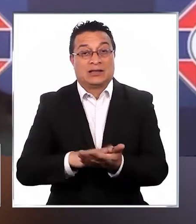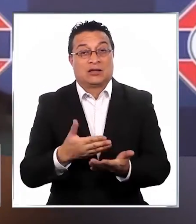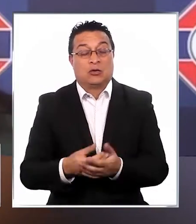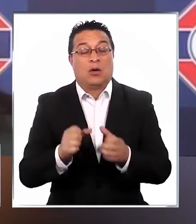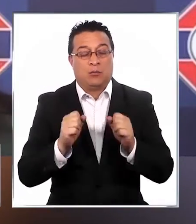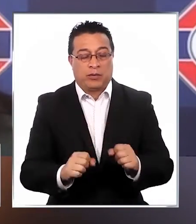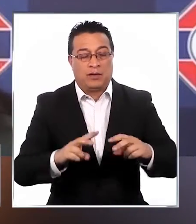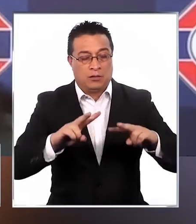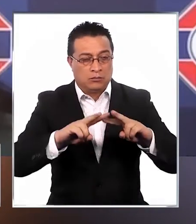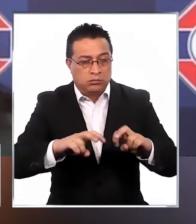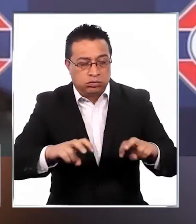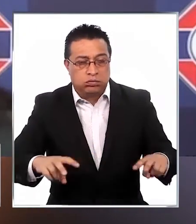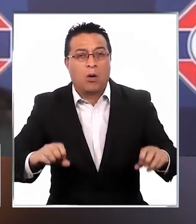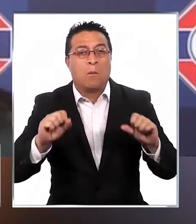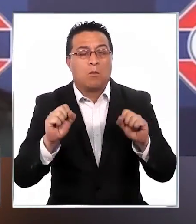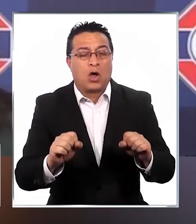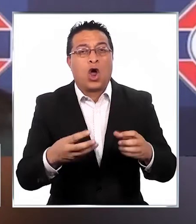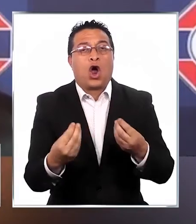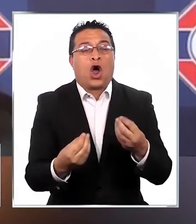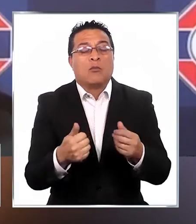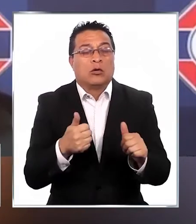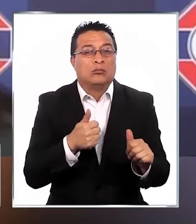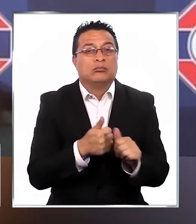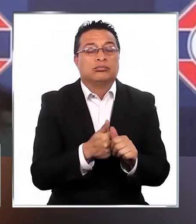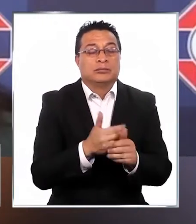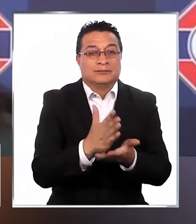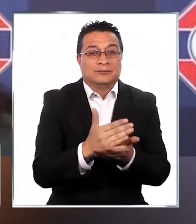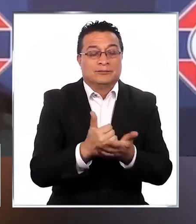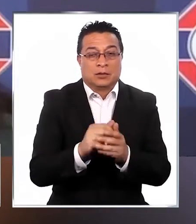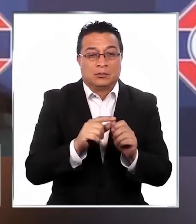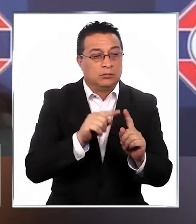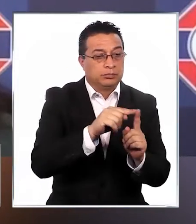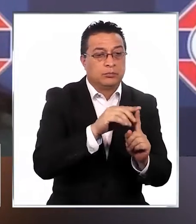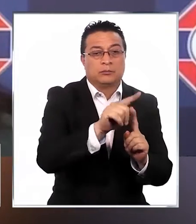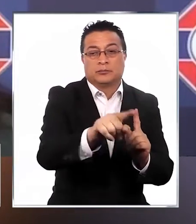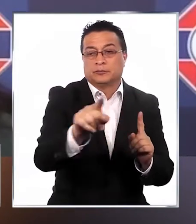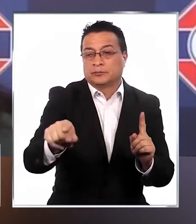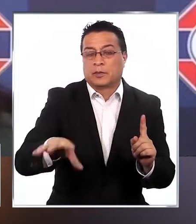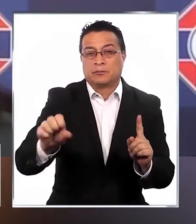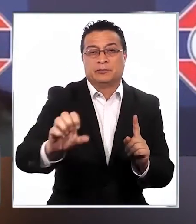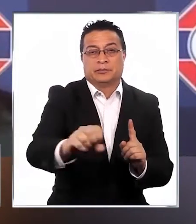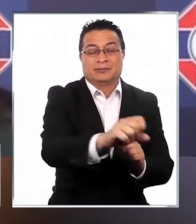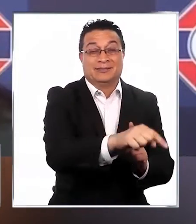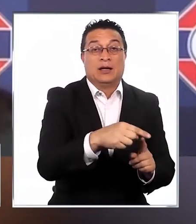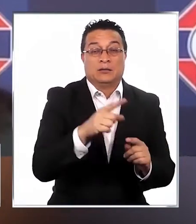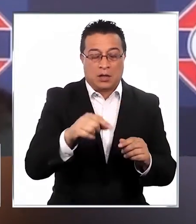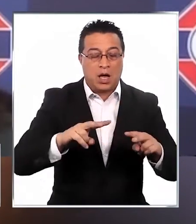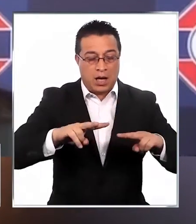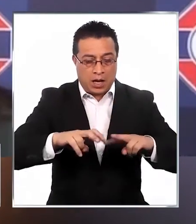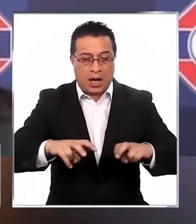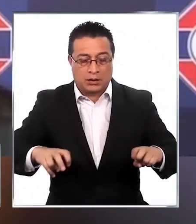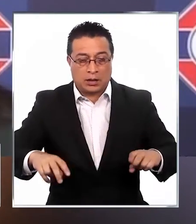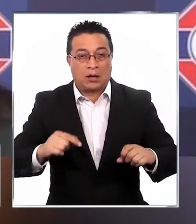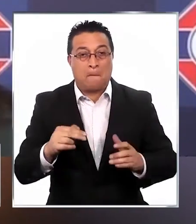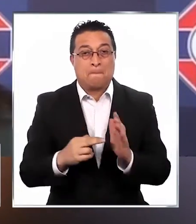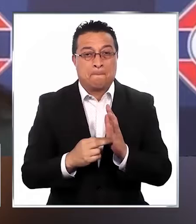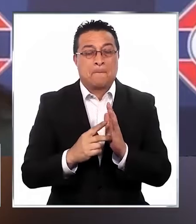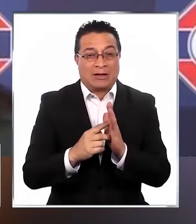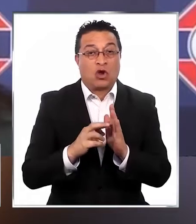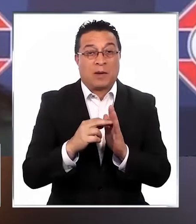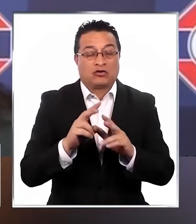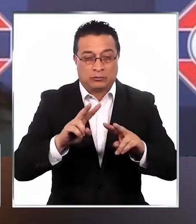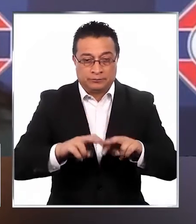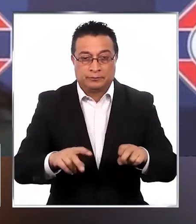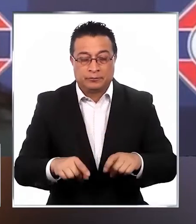pueda analizar a profundidad cómo reforzar la estrategia de testeo tras habilidades de aislamiento, analizar el plan paso